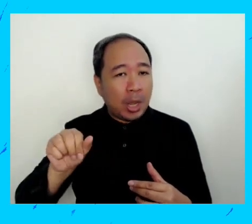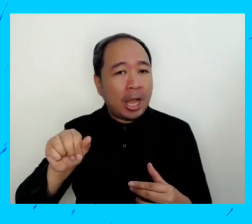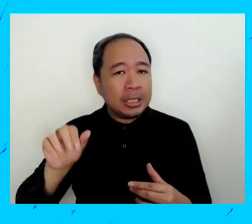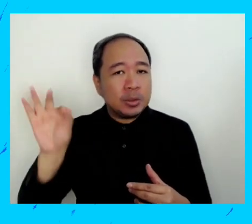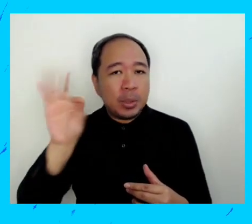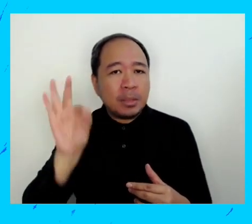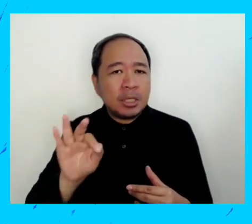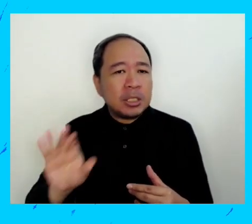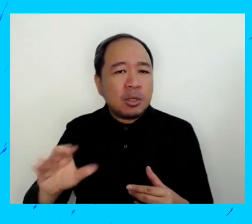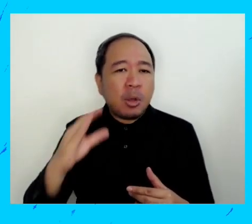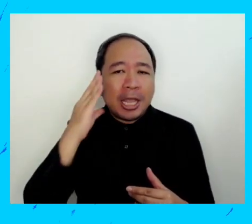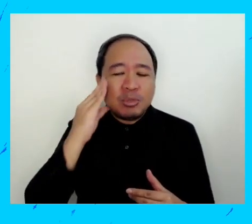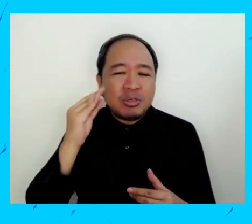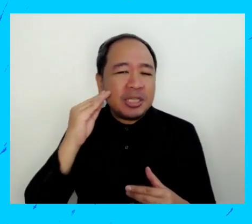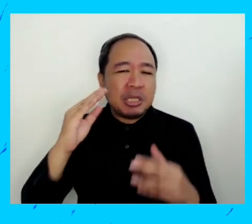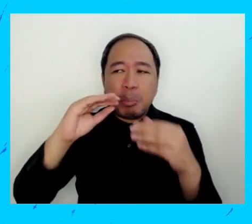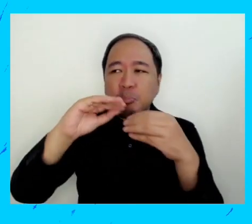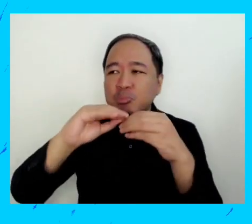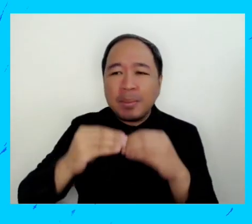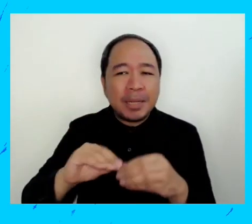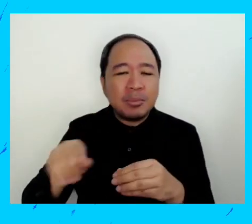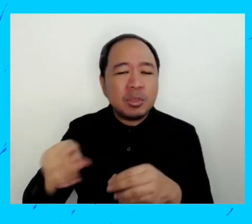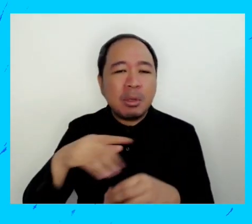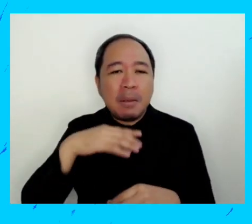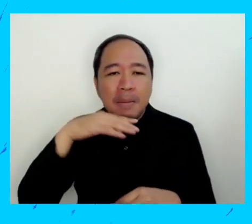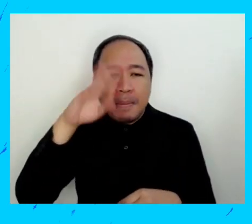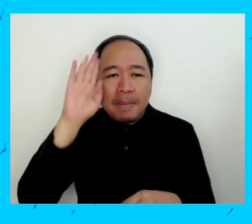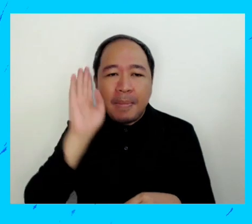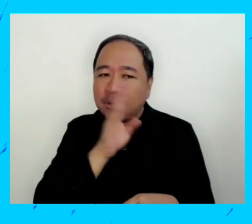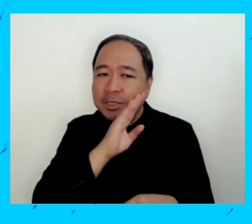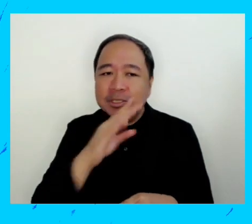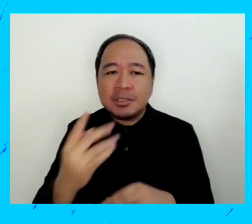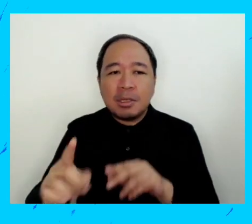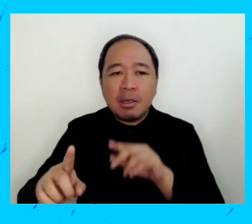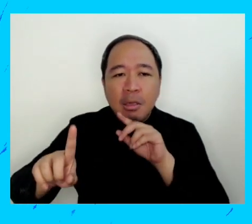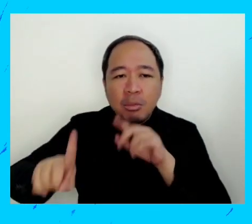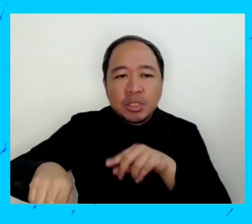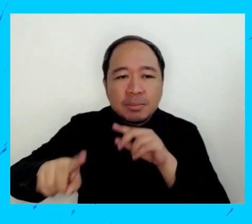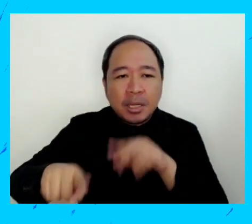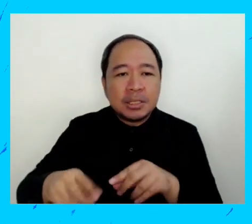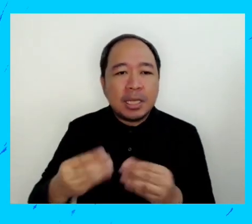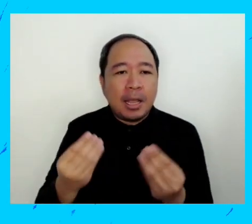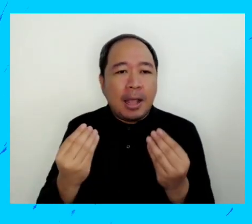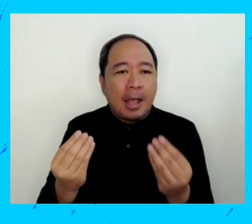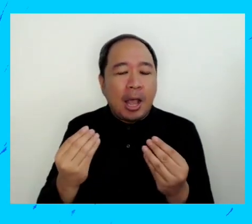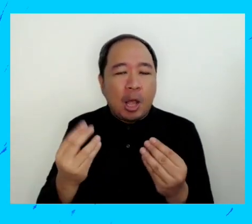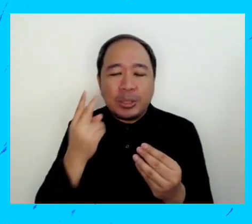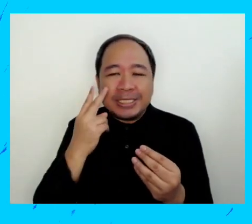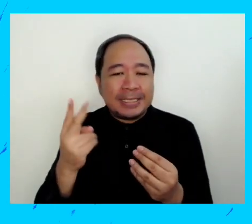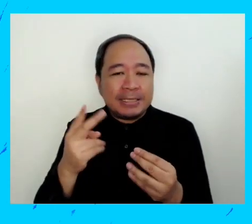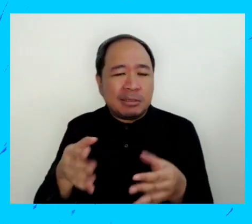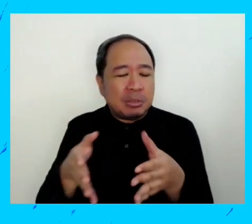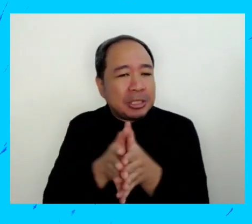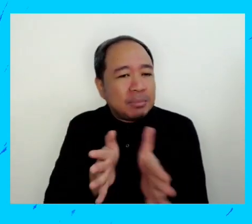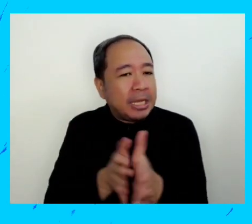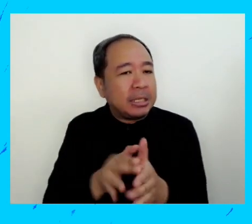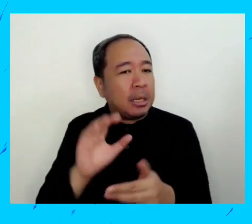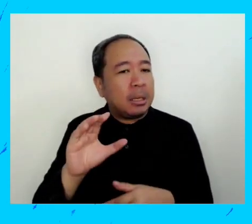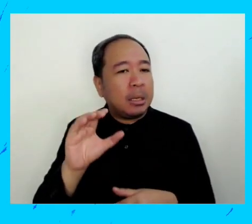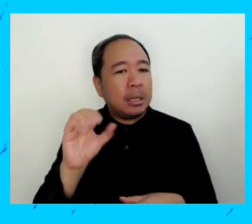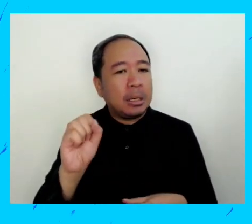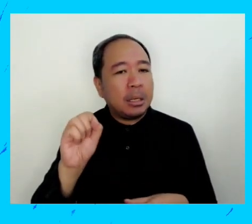pregunta a Joshua. Joshua, ya enfrentaste alguna dificultad. ¿Cuál fue la respuesta de padres al